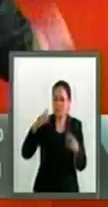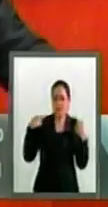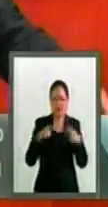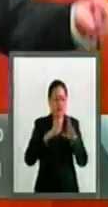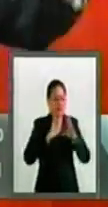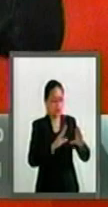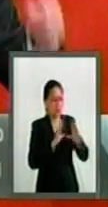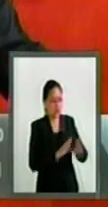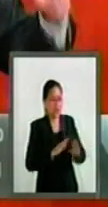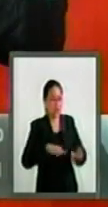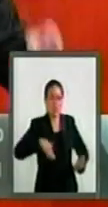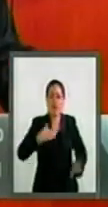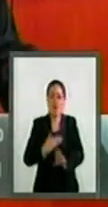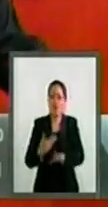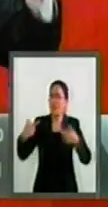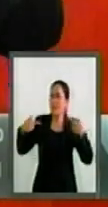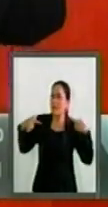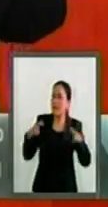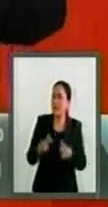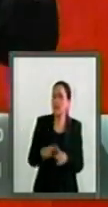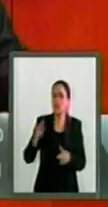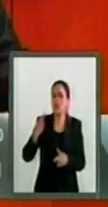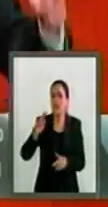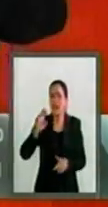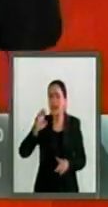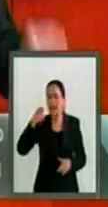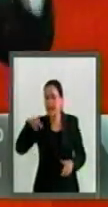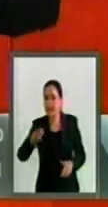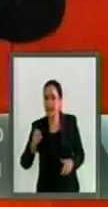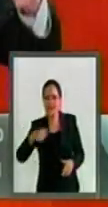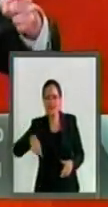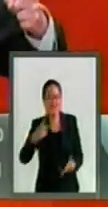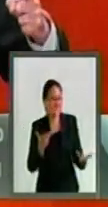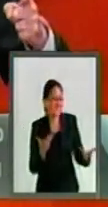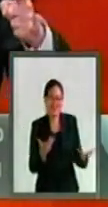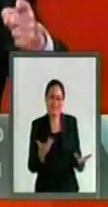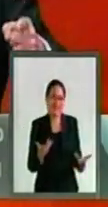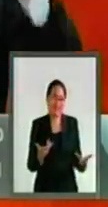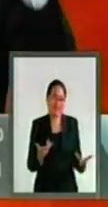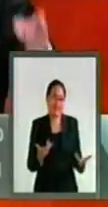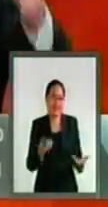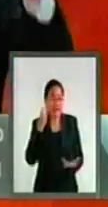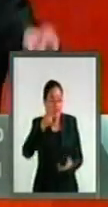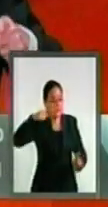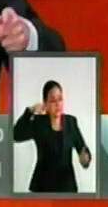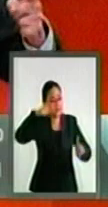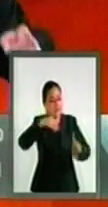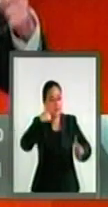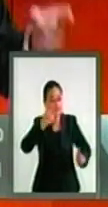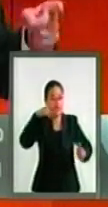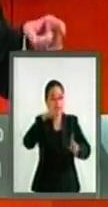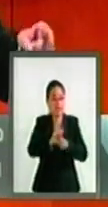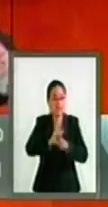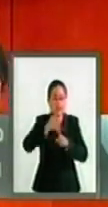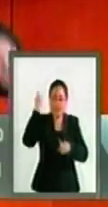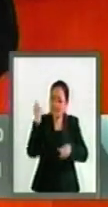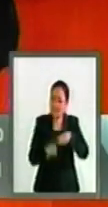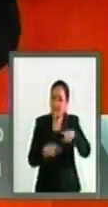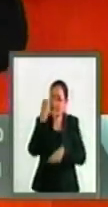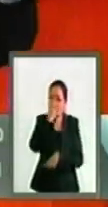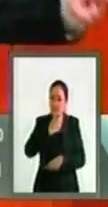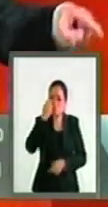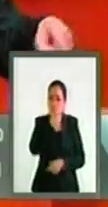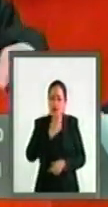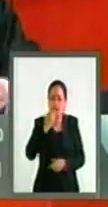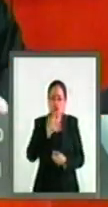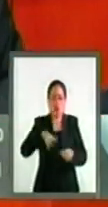a las normales, acto elitista e ideológico. Eso es lo que están buscando, la desaparición de las normales y